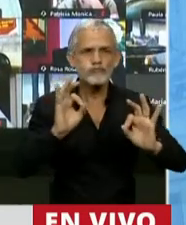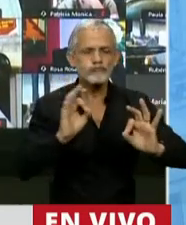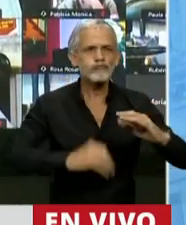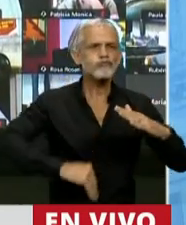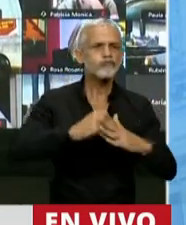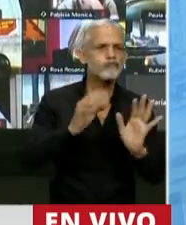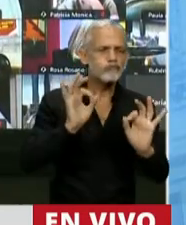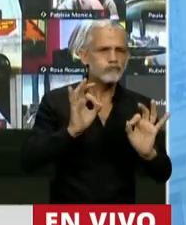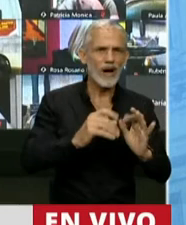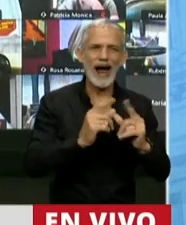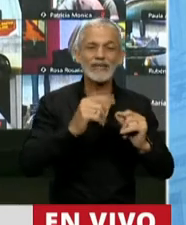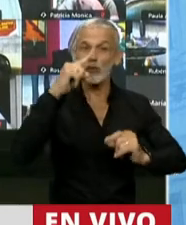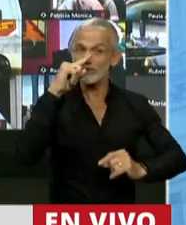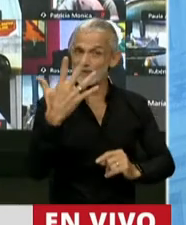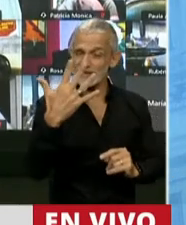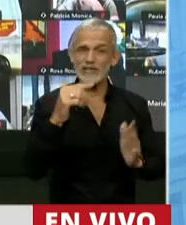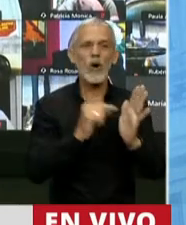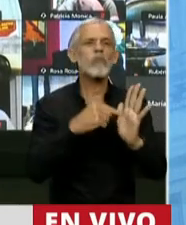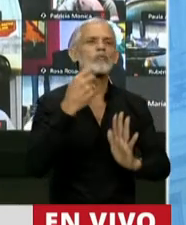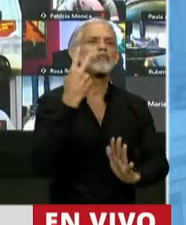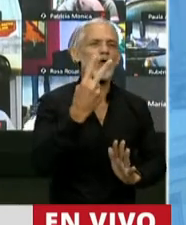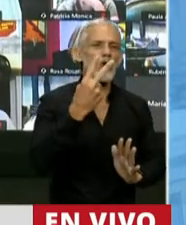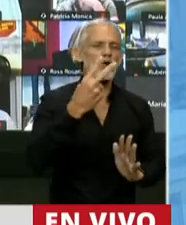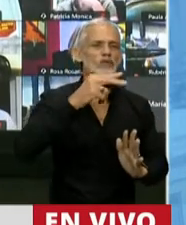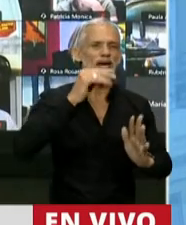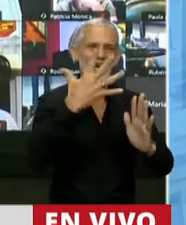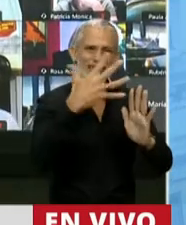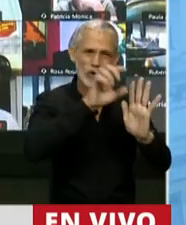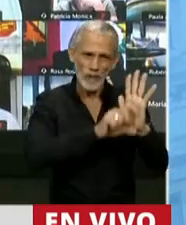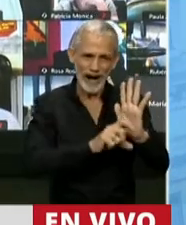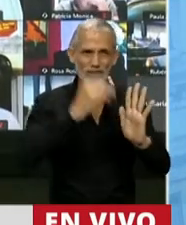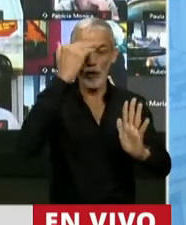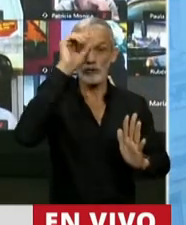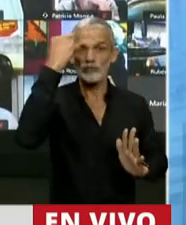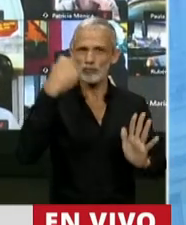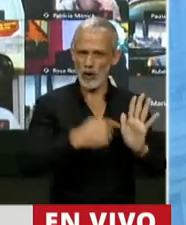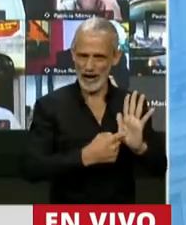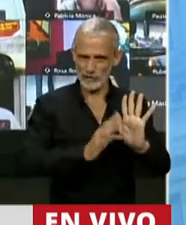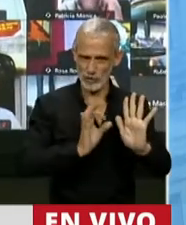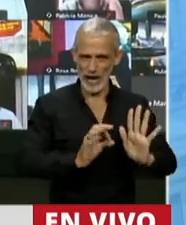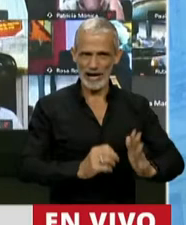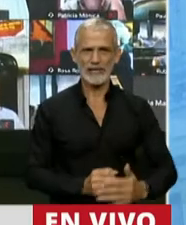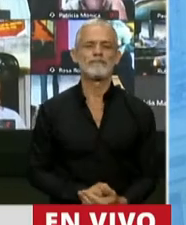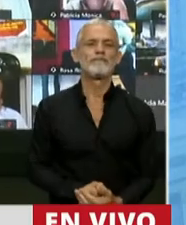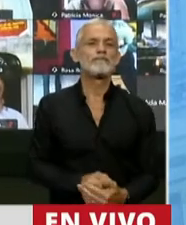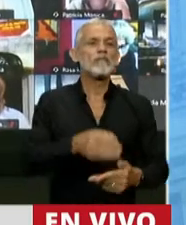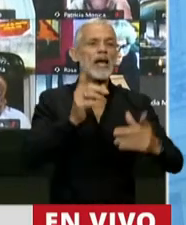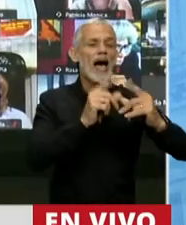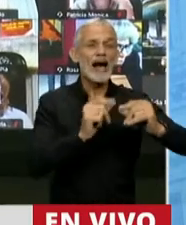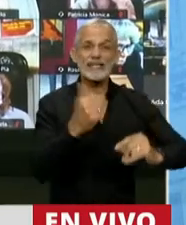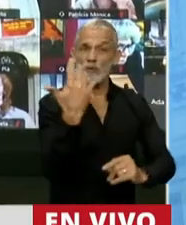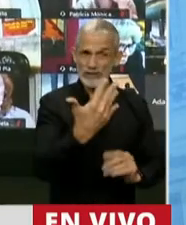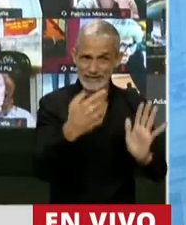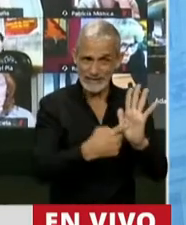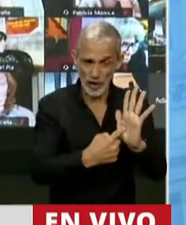establecida en el artículo 75, inciso 2, quinto párrafo de la Constitución Nacional. El artículo